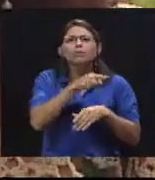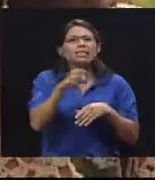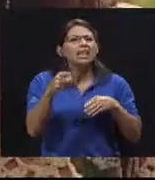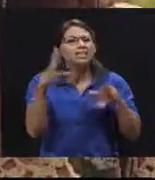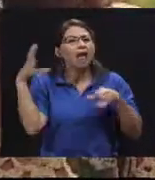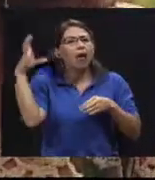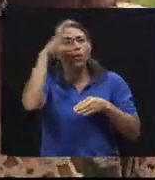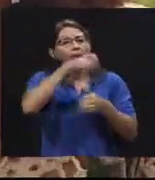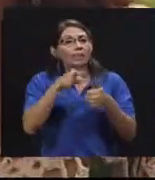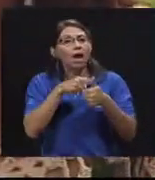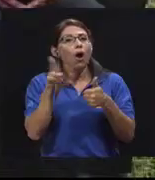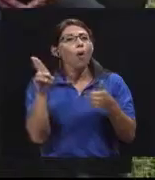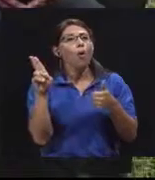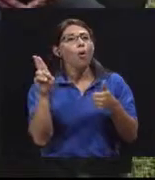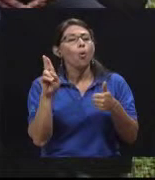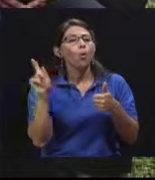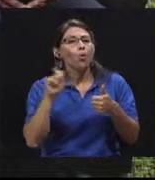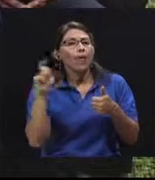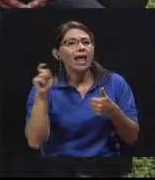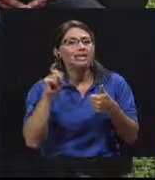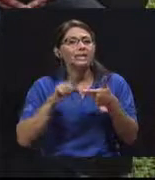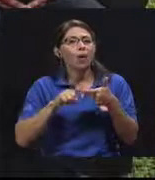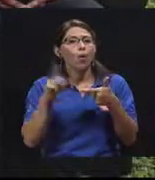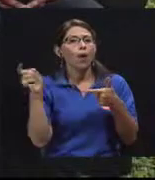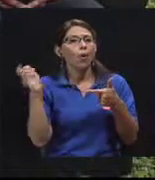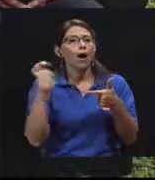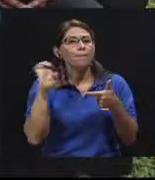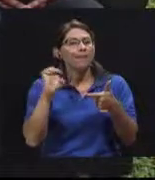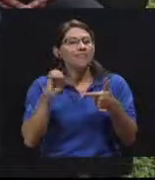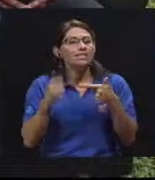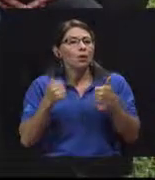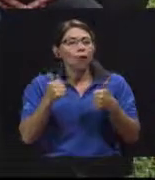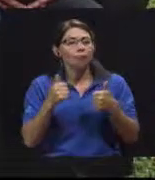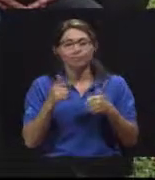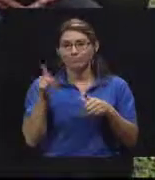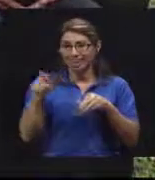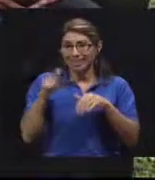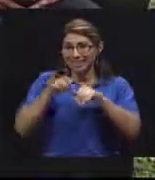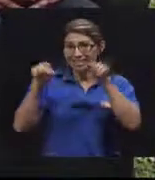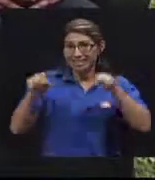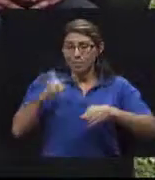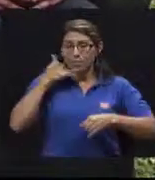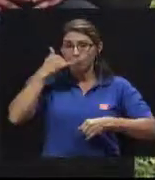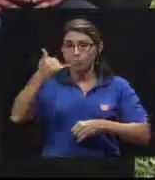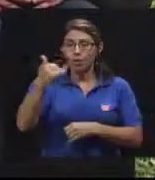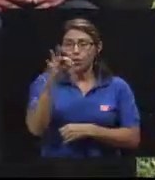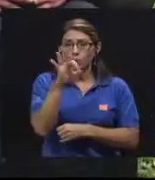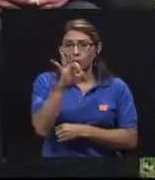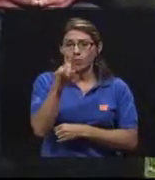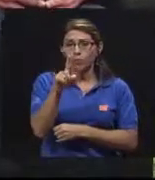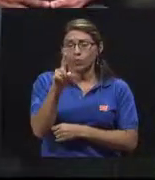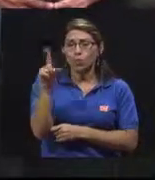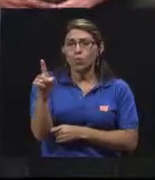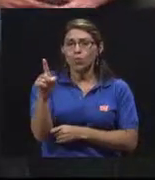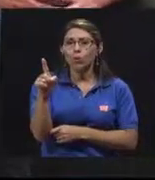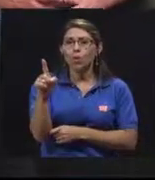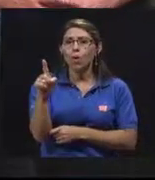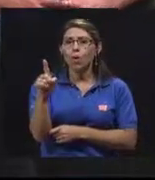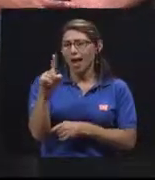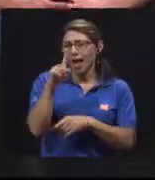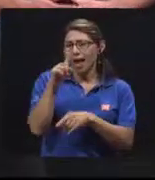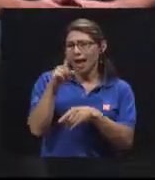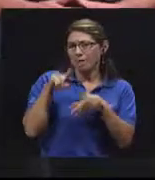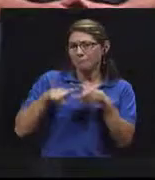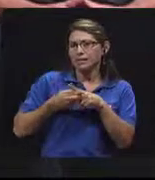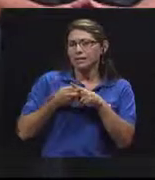emergencia? ¿Qué datos necesitan? Bueno, normalmente el sistema 911, 911, lo que hace es que te hace cierta